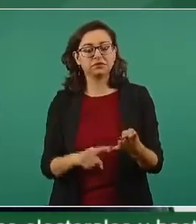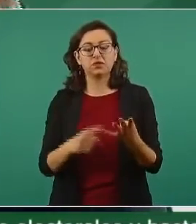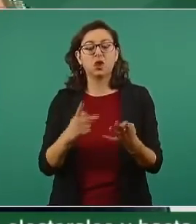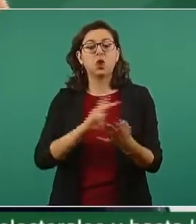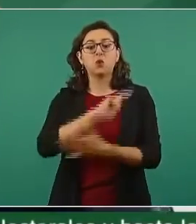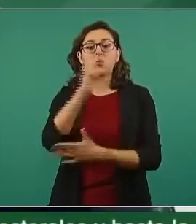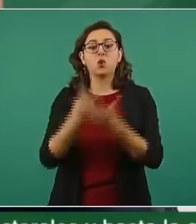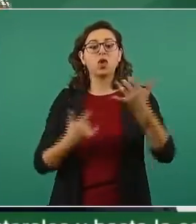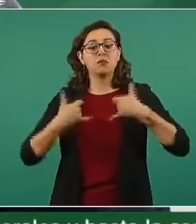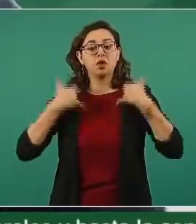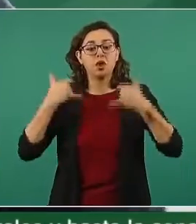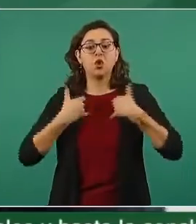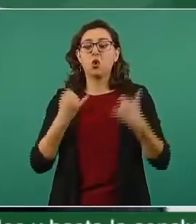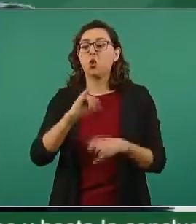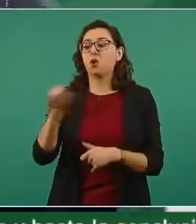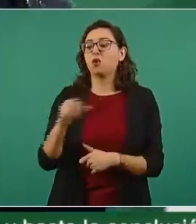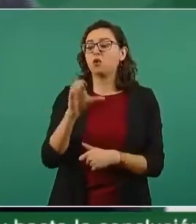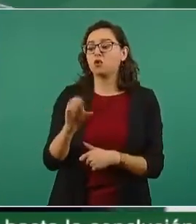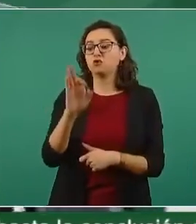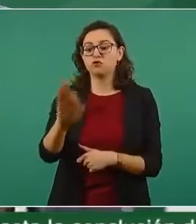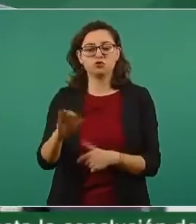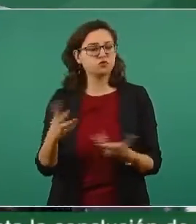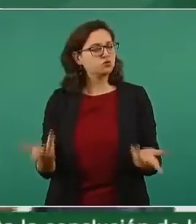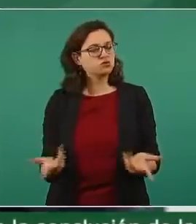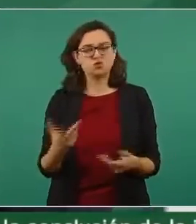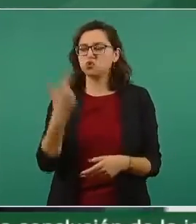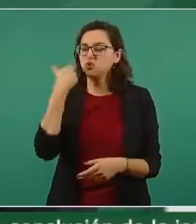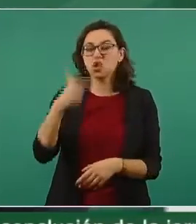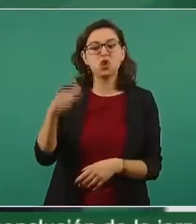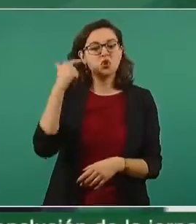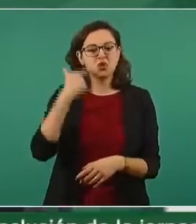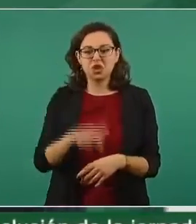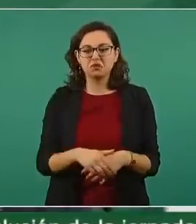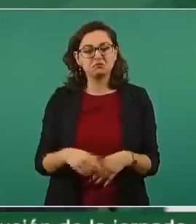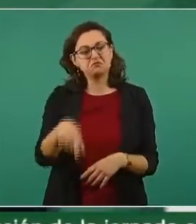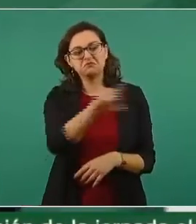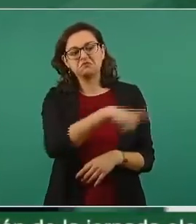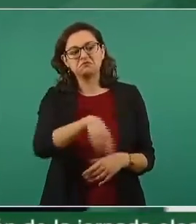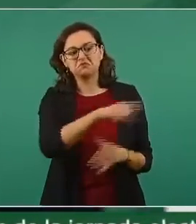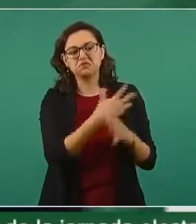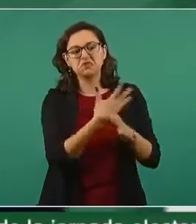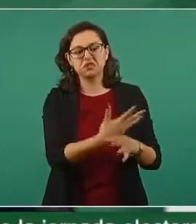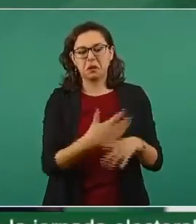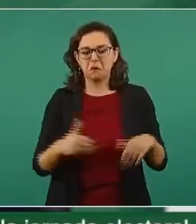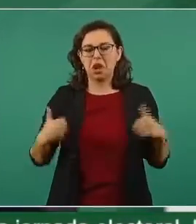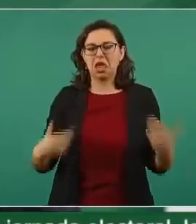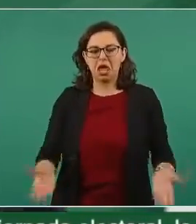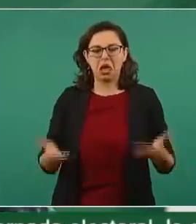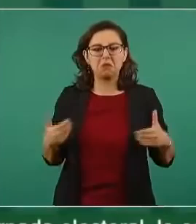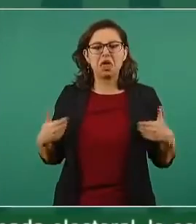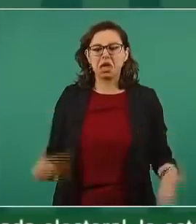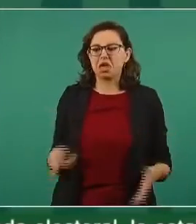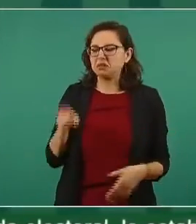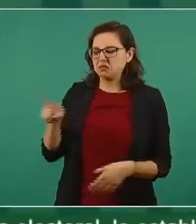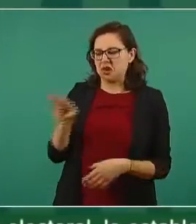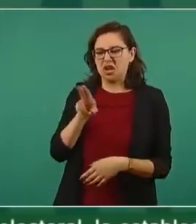construyendo el futuro. Dicen que para qué se les está apoyando a los ninis,